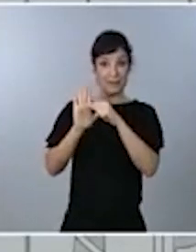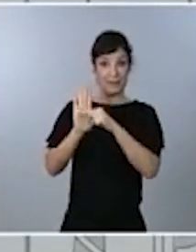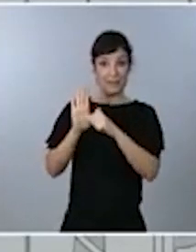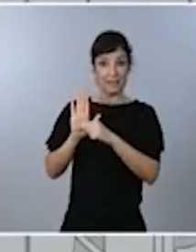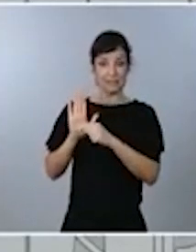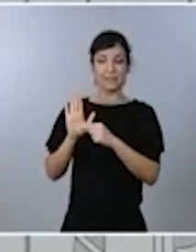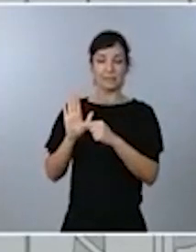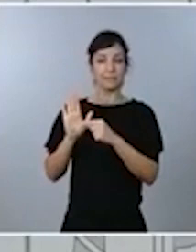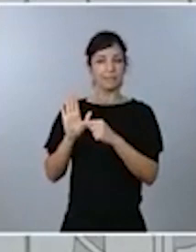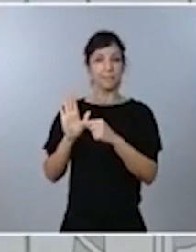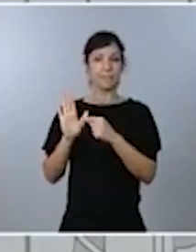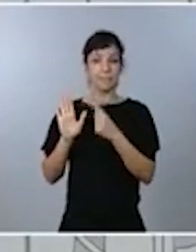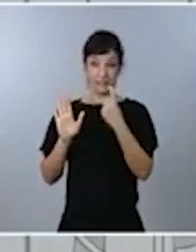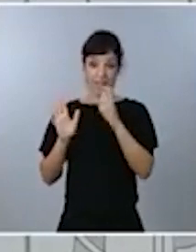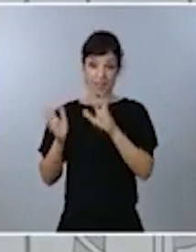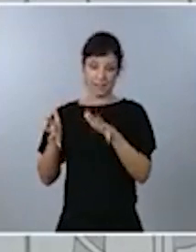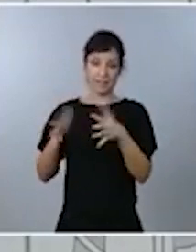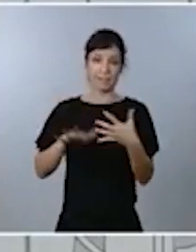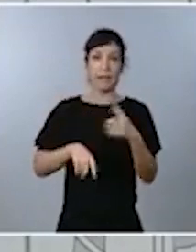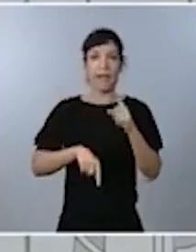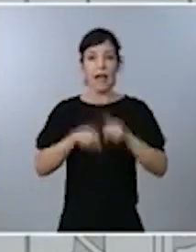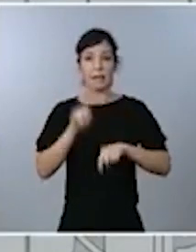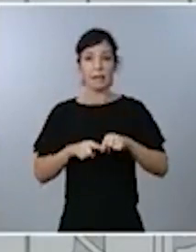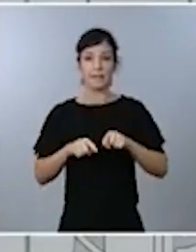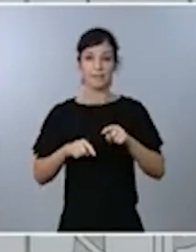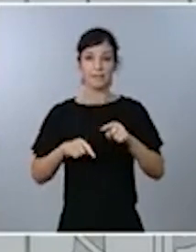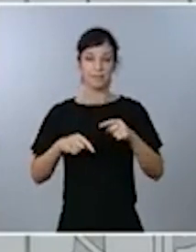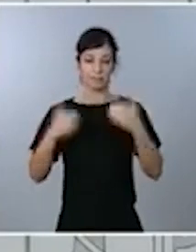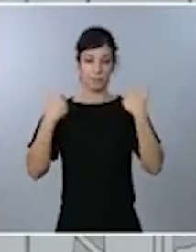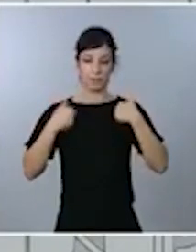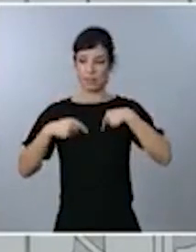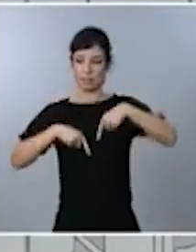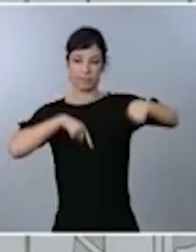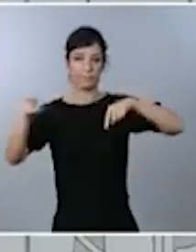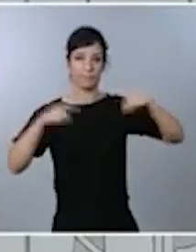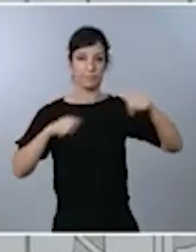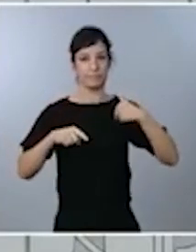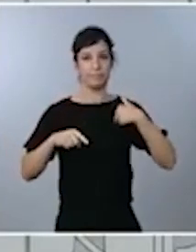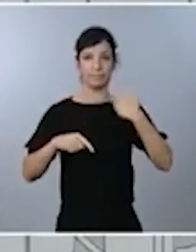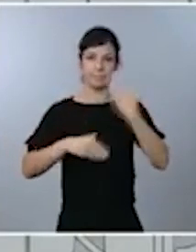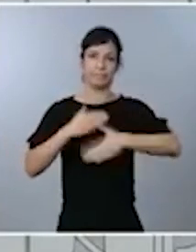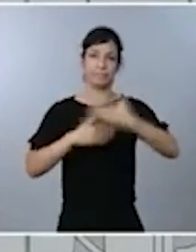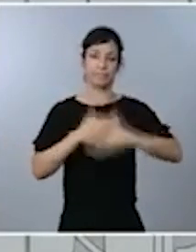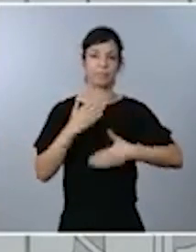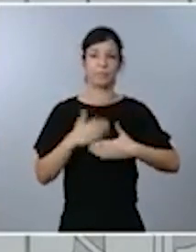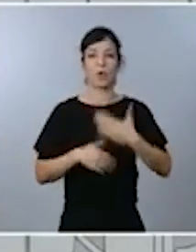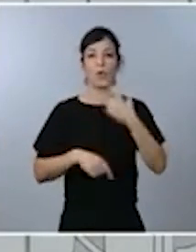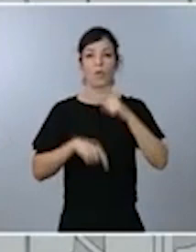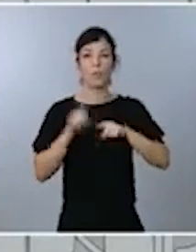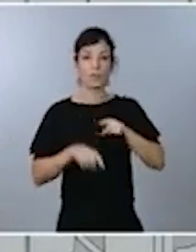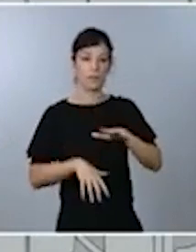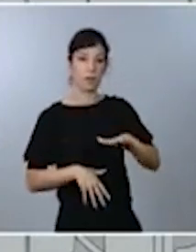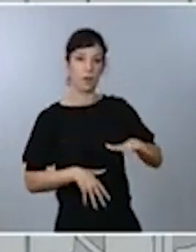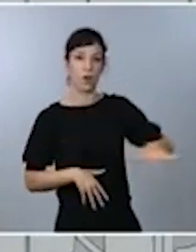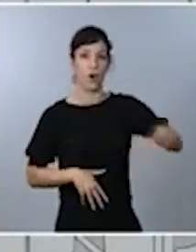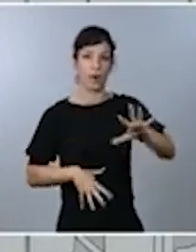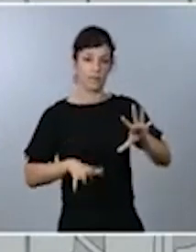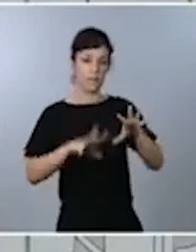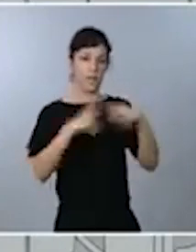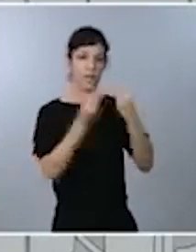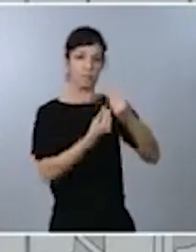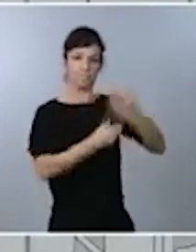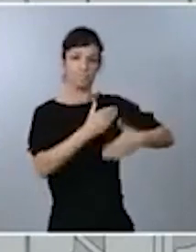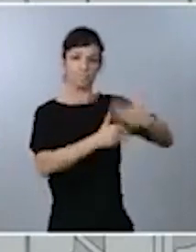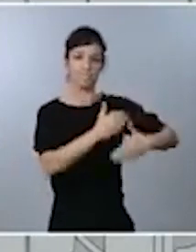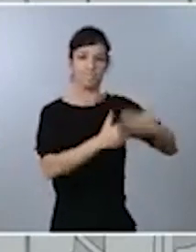en algunos casos a la movilidad de las personas, en otros limitan el aforo de ciertos locales y en otros afecta al número de